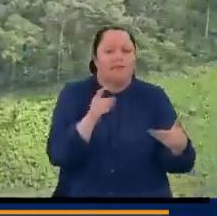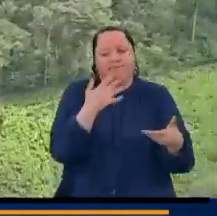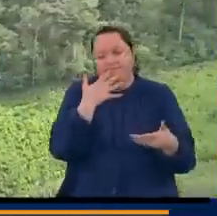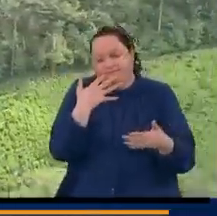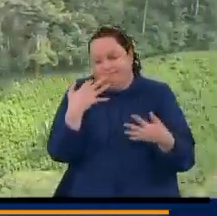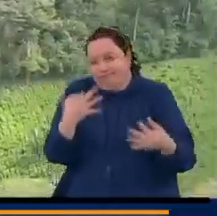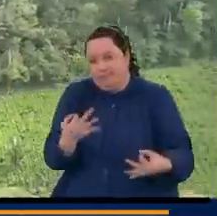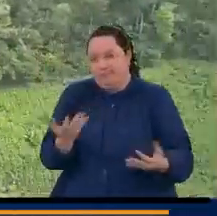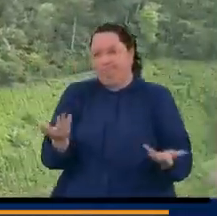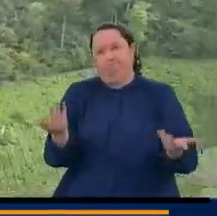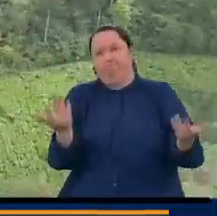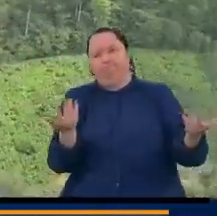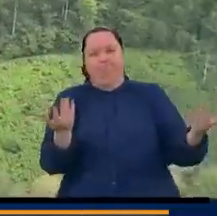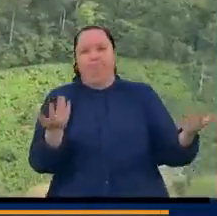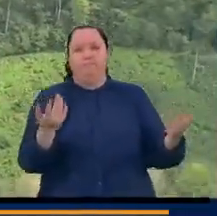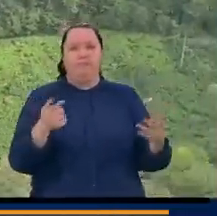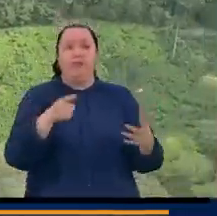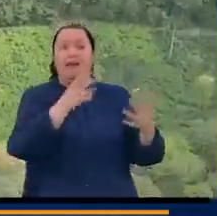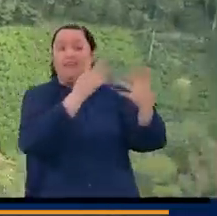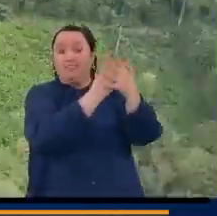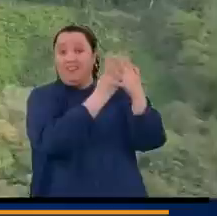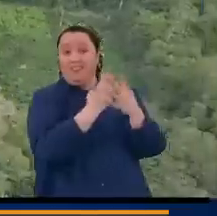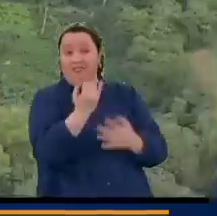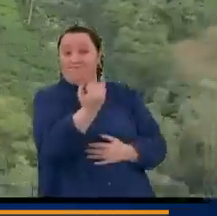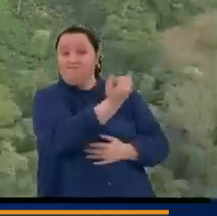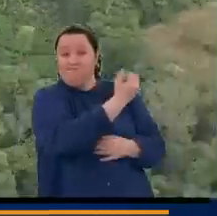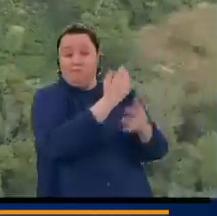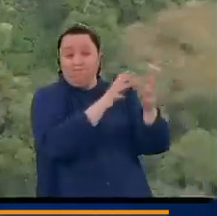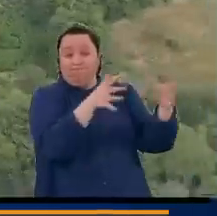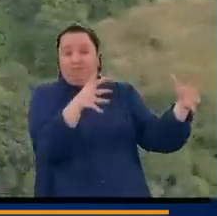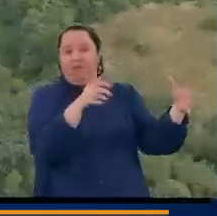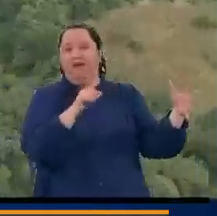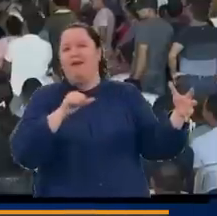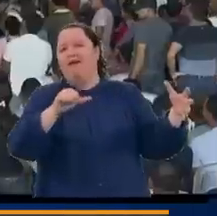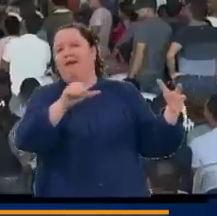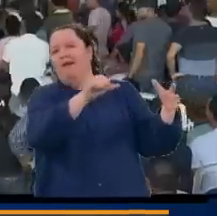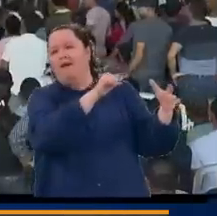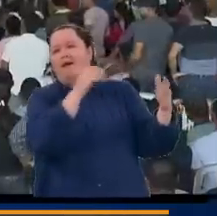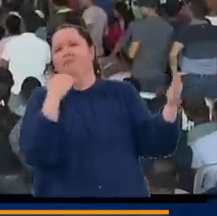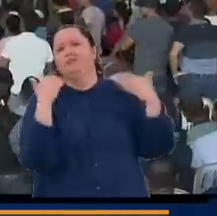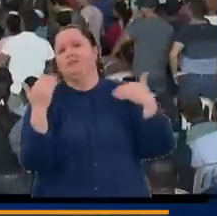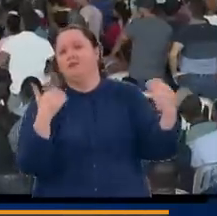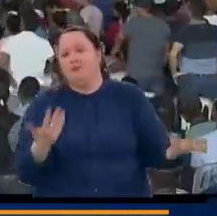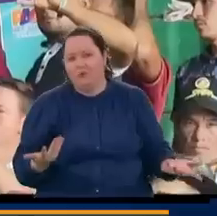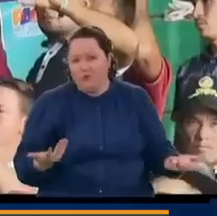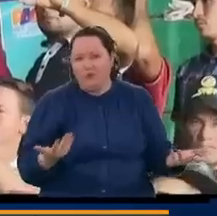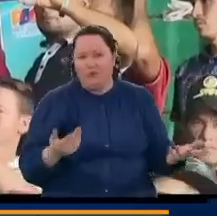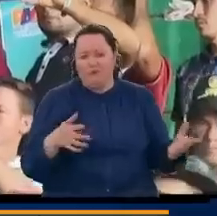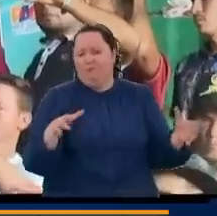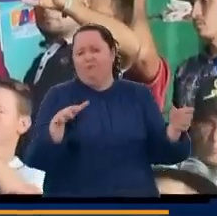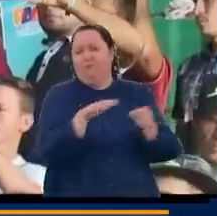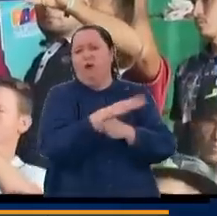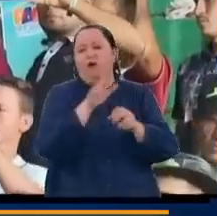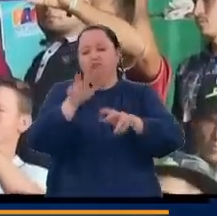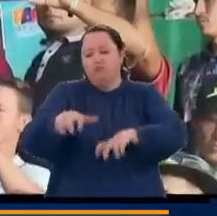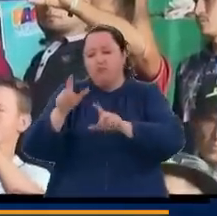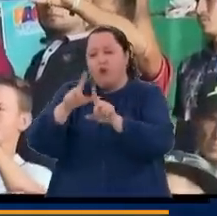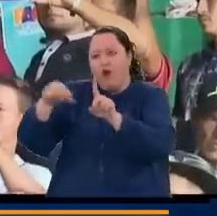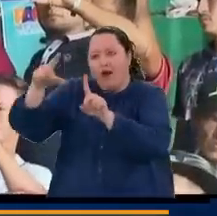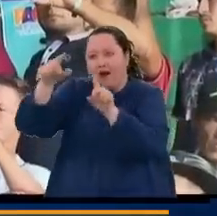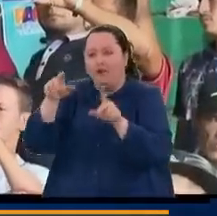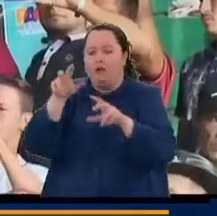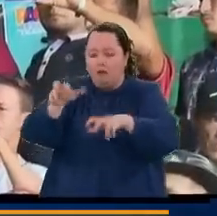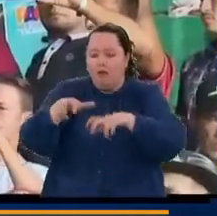que nuestras cárceles estén atiborradas, sobre todo de mujeres campesinas cultivadoras de hoja de coca,